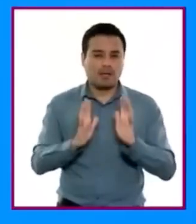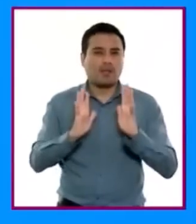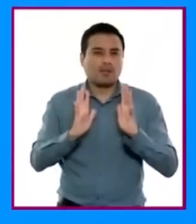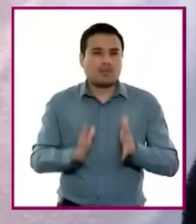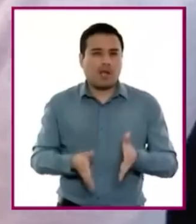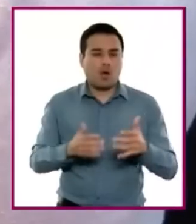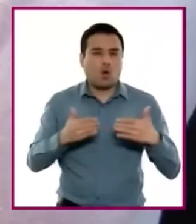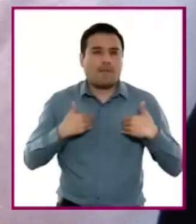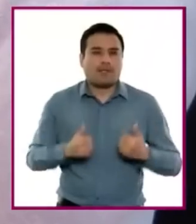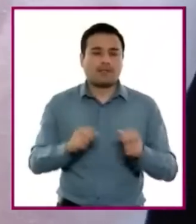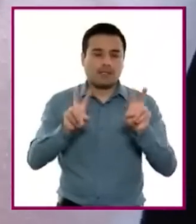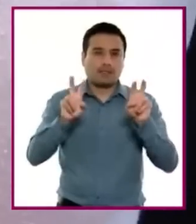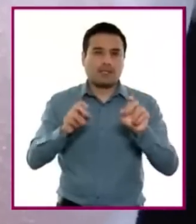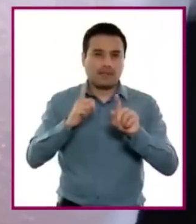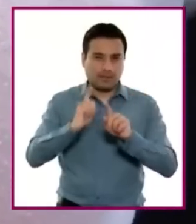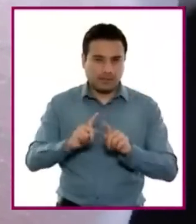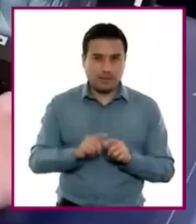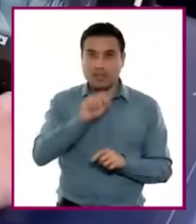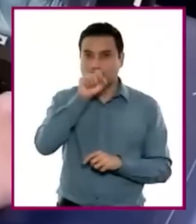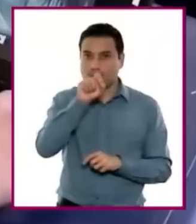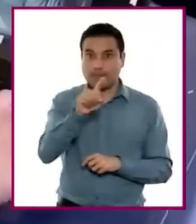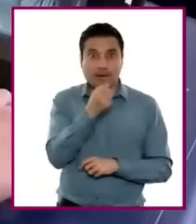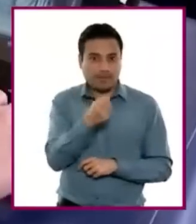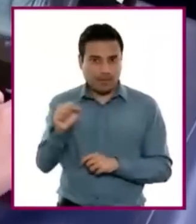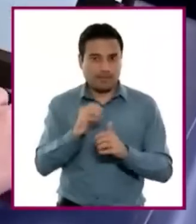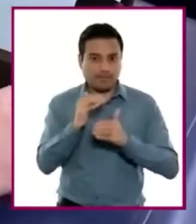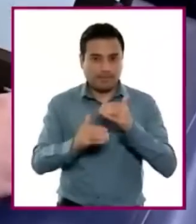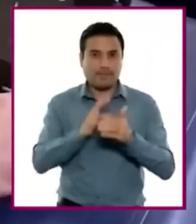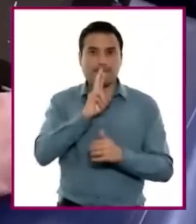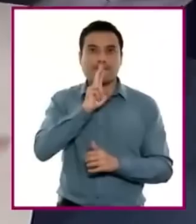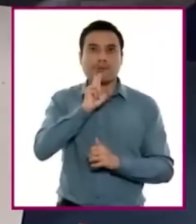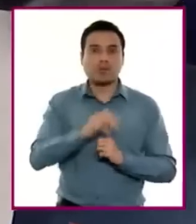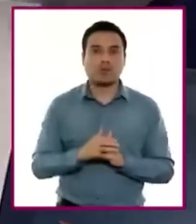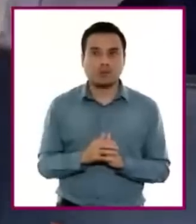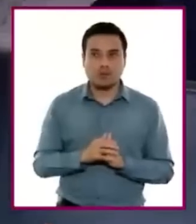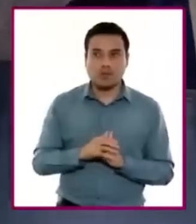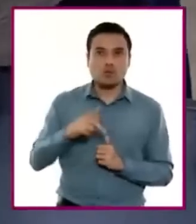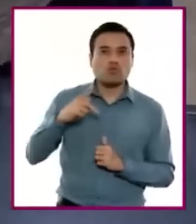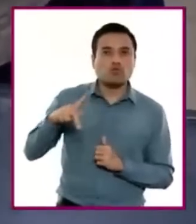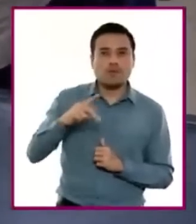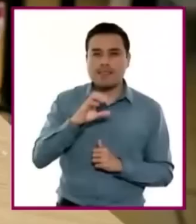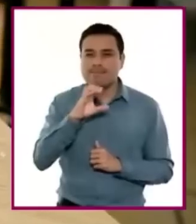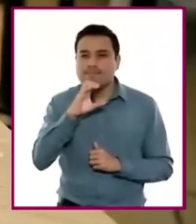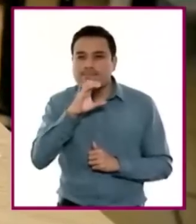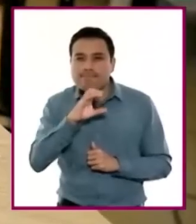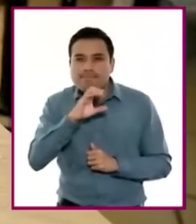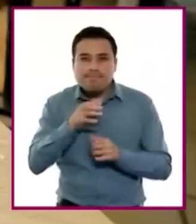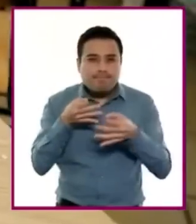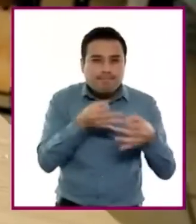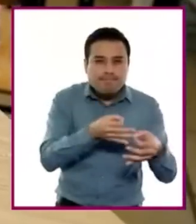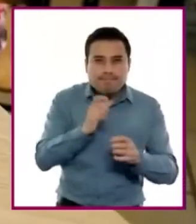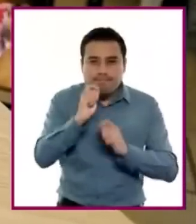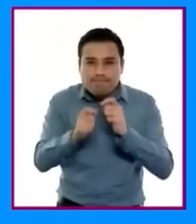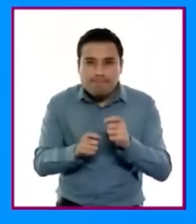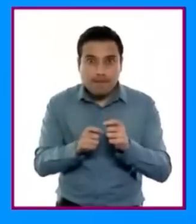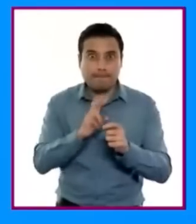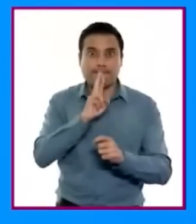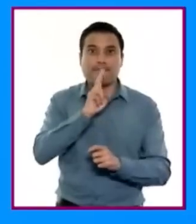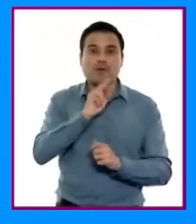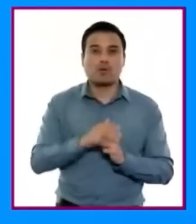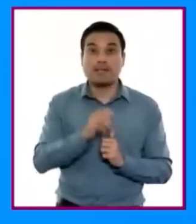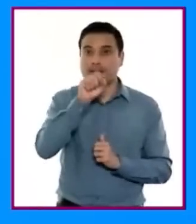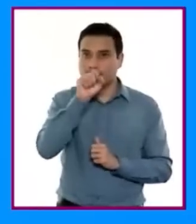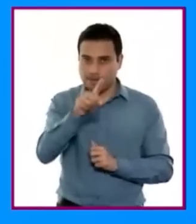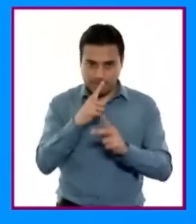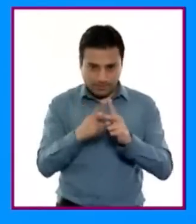nociones, el desarrollo de habilidades y el fortalecimiento de actitudes científicas y matemáticas, que les permita contar